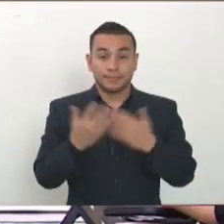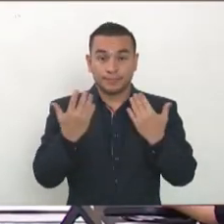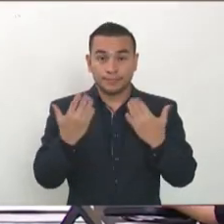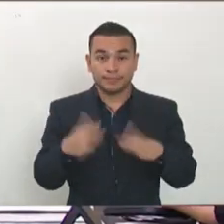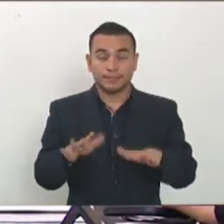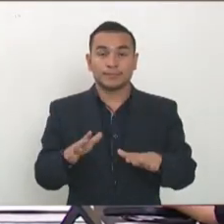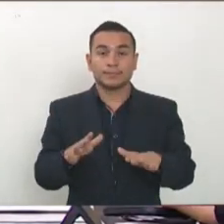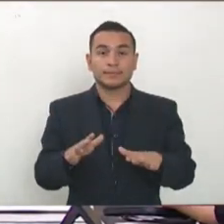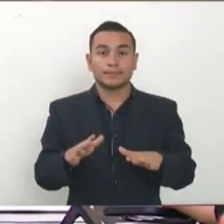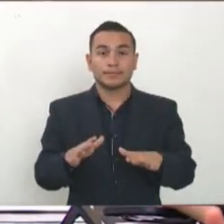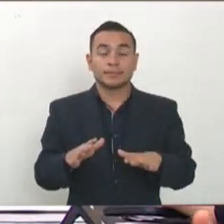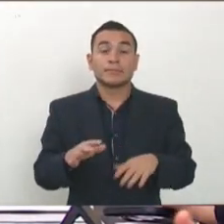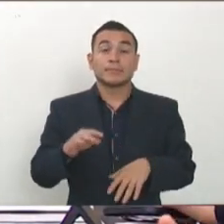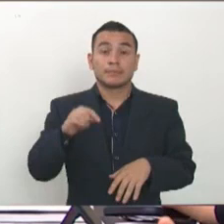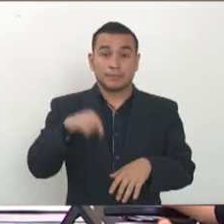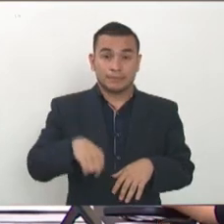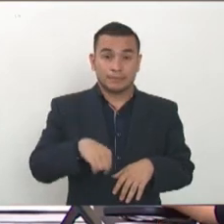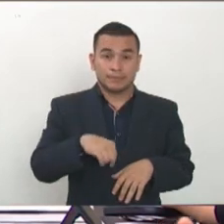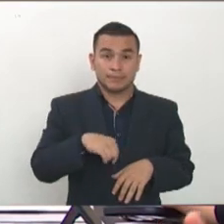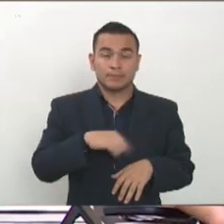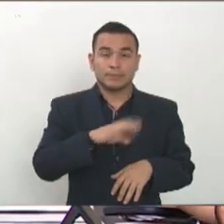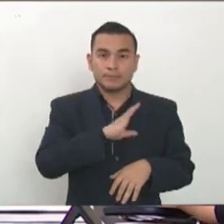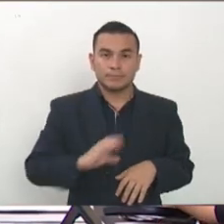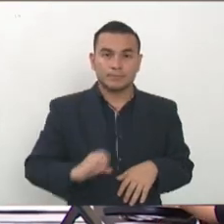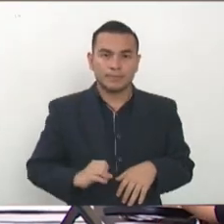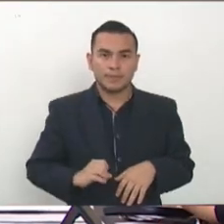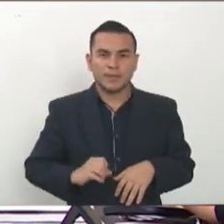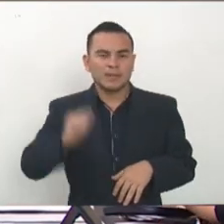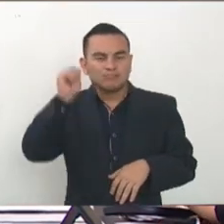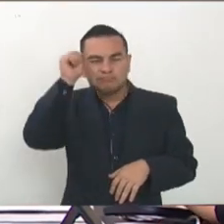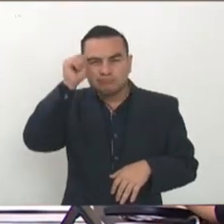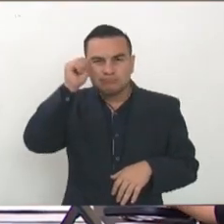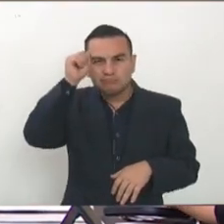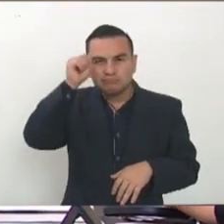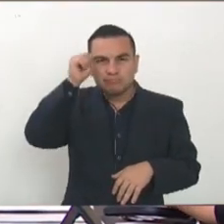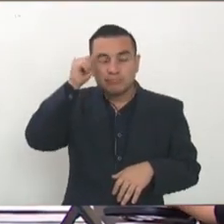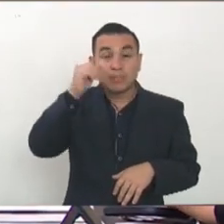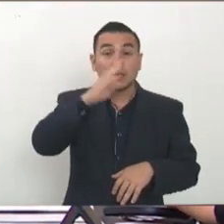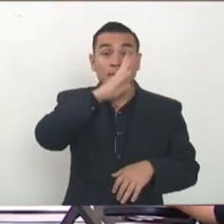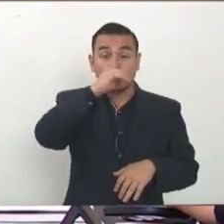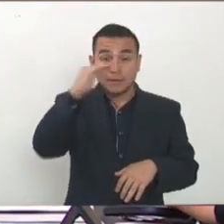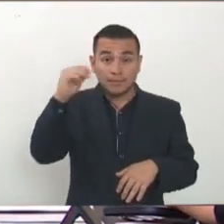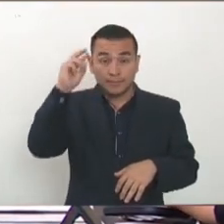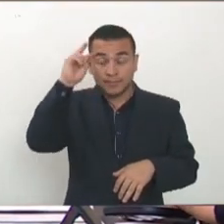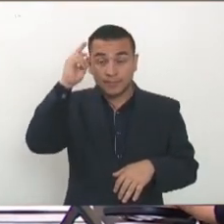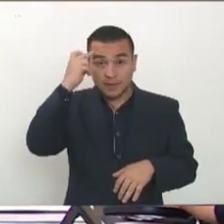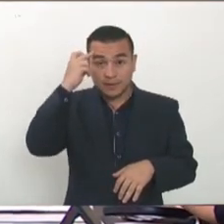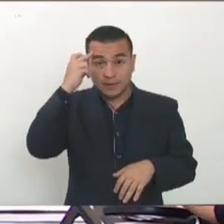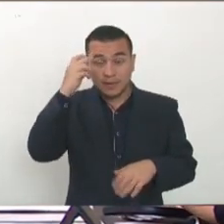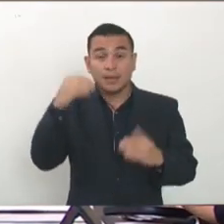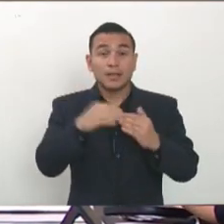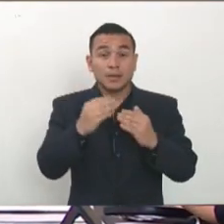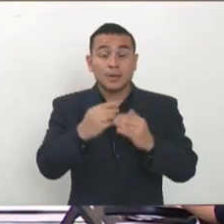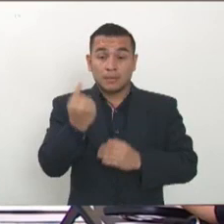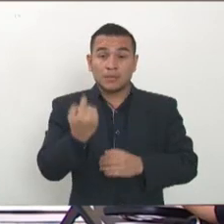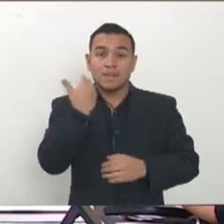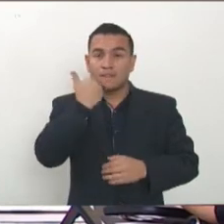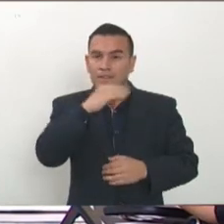hemos, nuestro país es como un, hagamos una analogía y digamos que nuestro país es un paciente que está en una unidad de cuidados intensivos